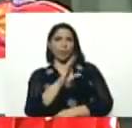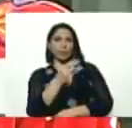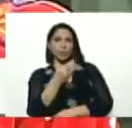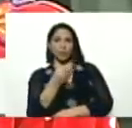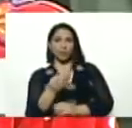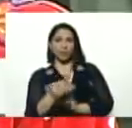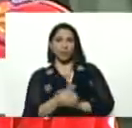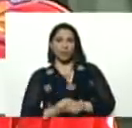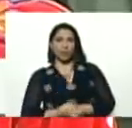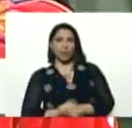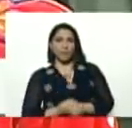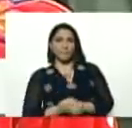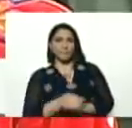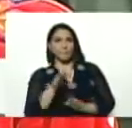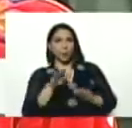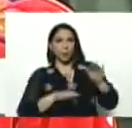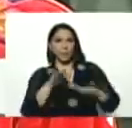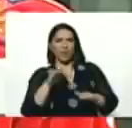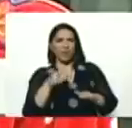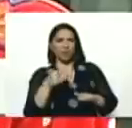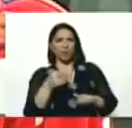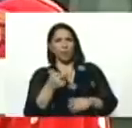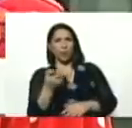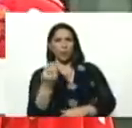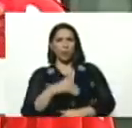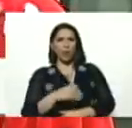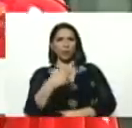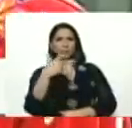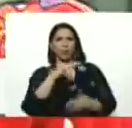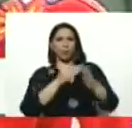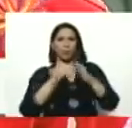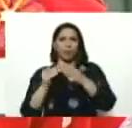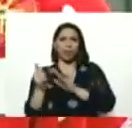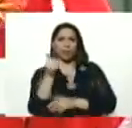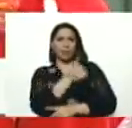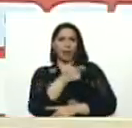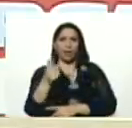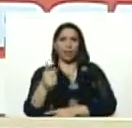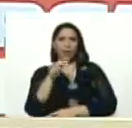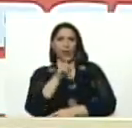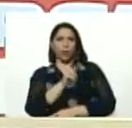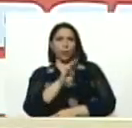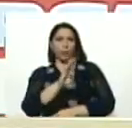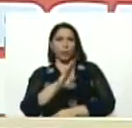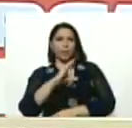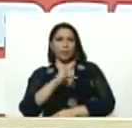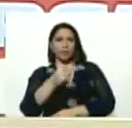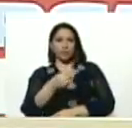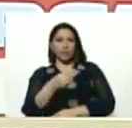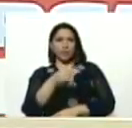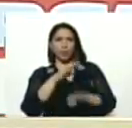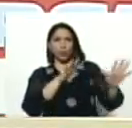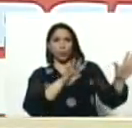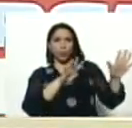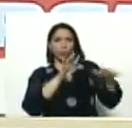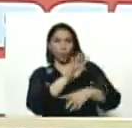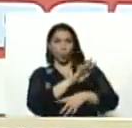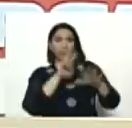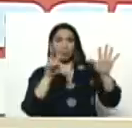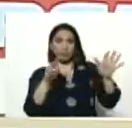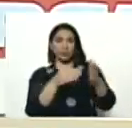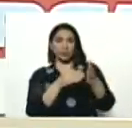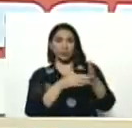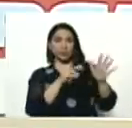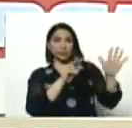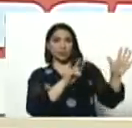el promedio, está alrededor, de un poco más, de tres comunidades, por cada VCH, llegamos a 47 mil, 700, comunidades, en